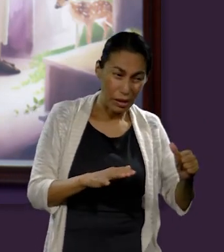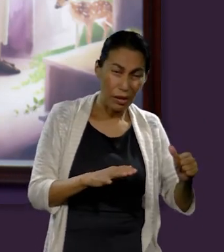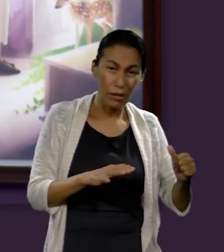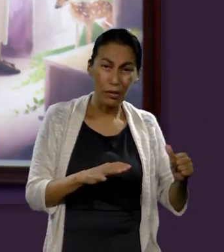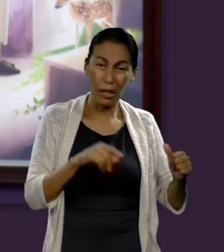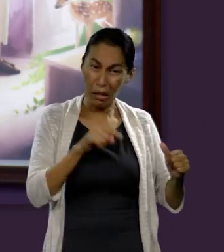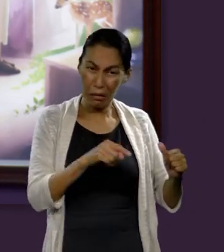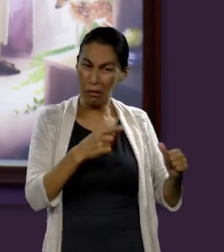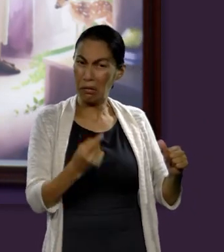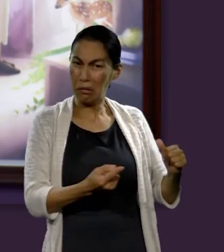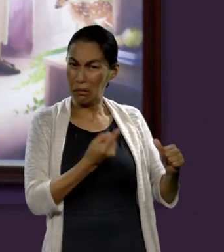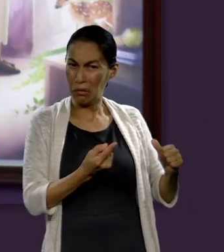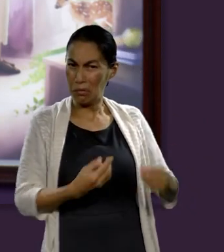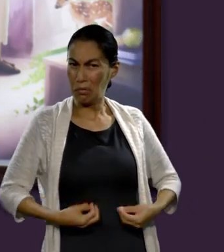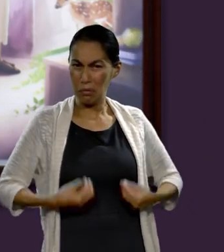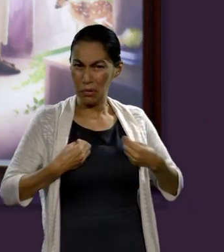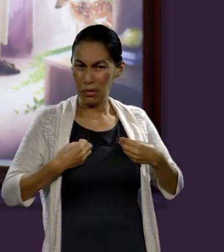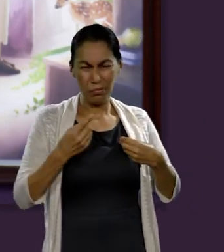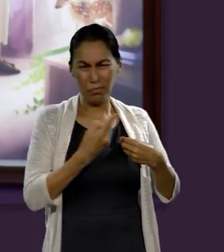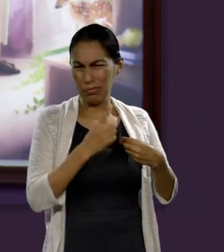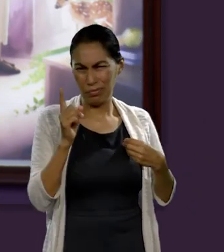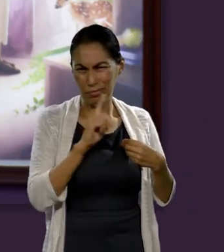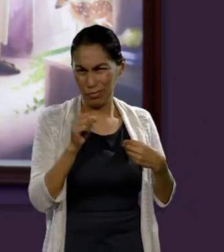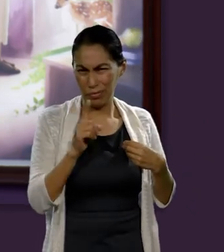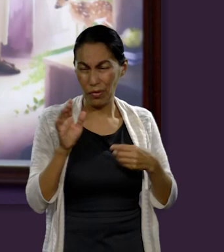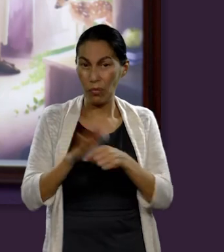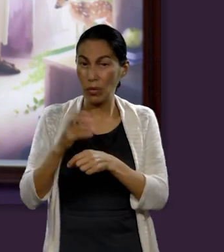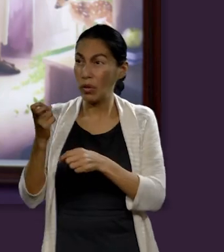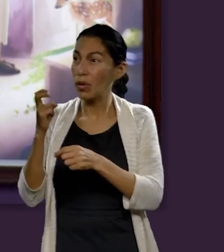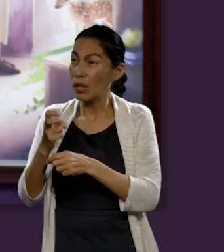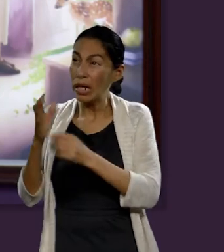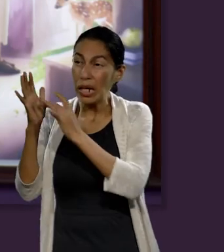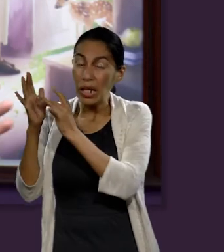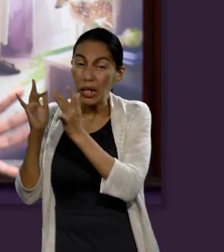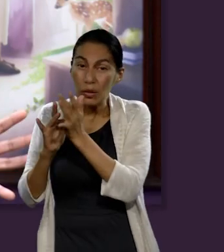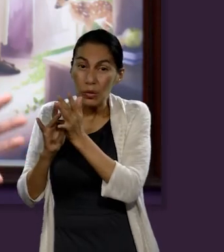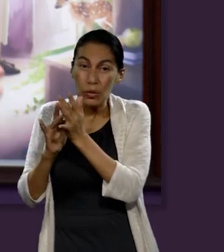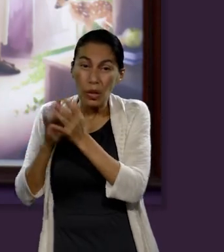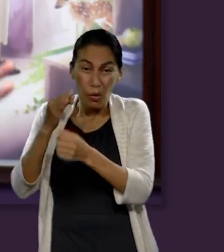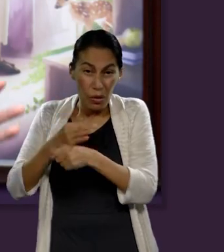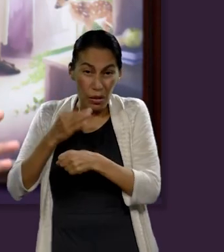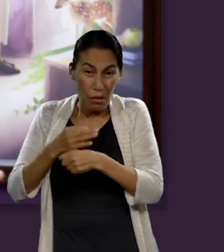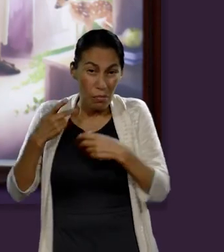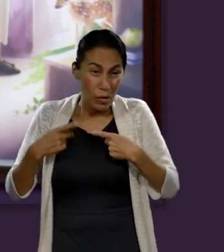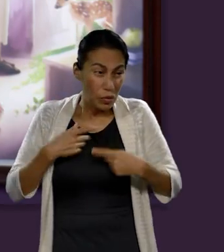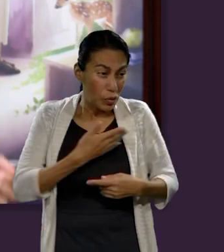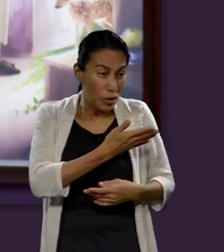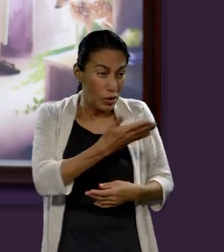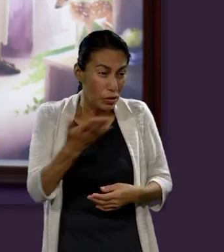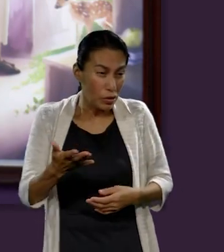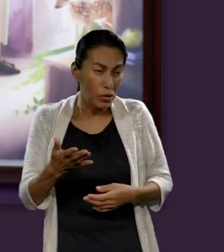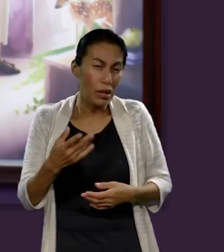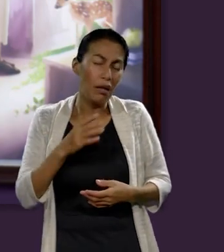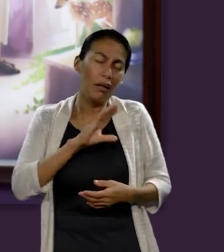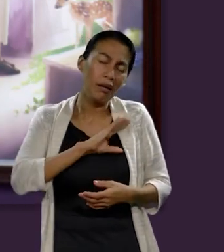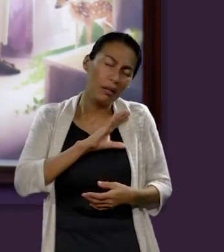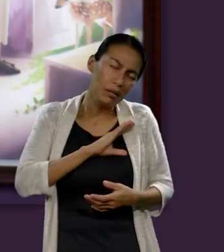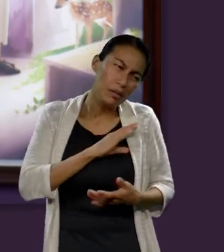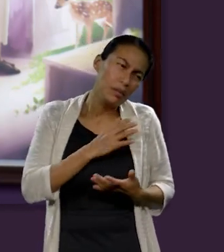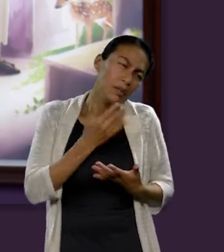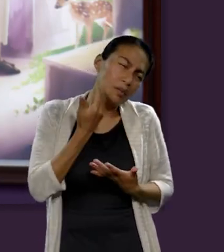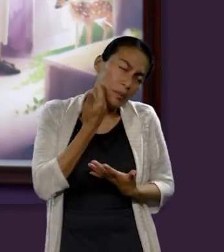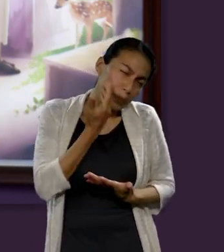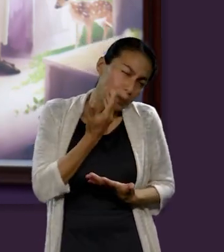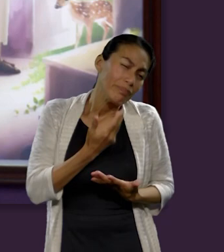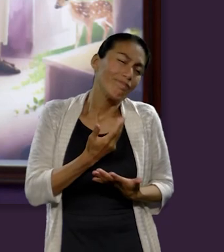no es apropiada para vivir eternamente si Dios resucitara a todas las personas que hemos